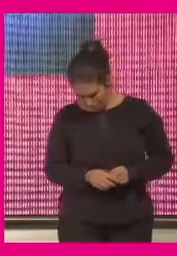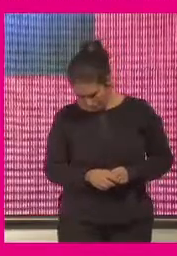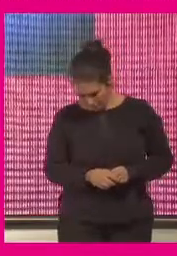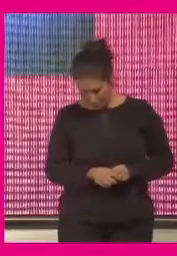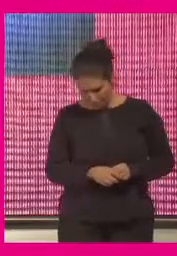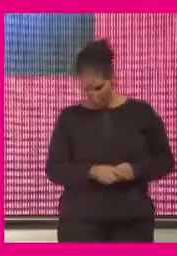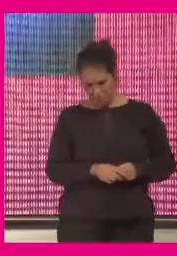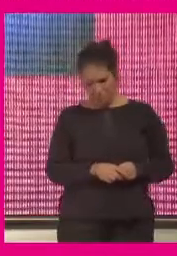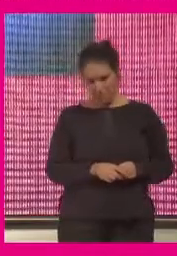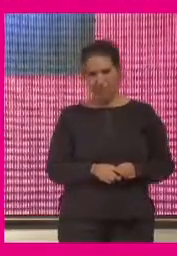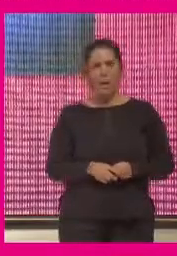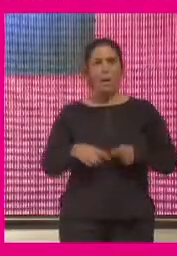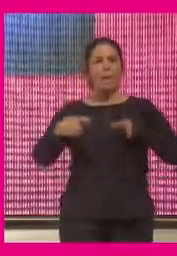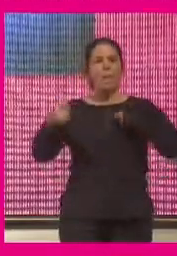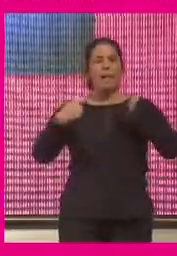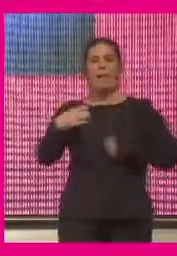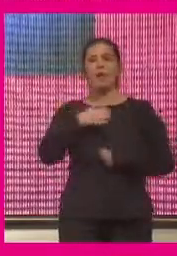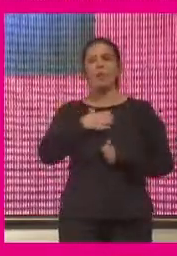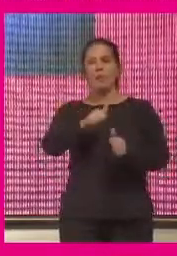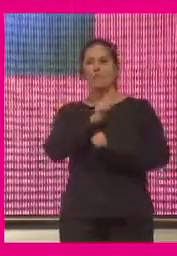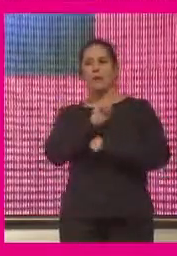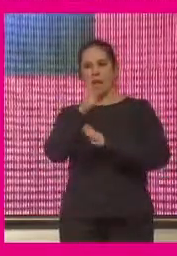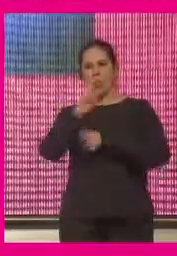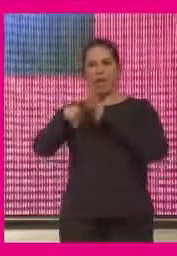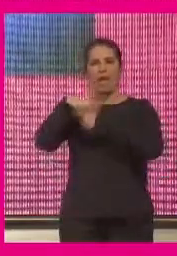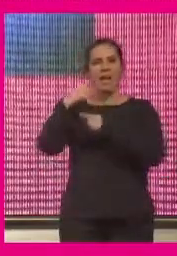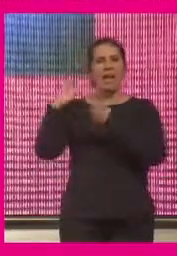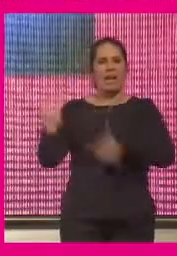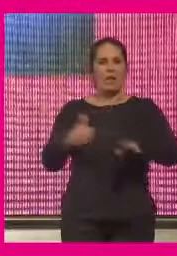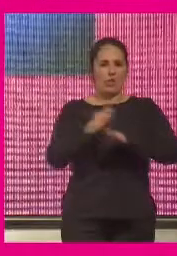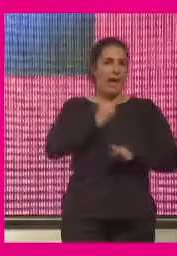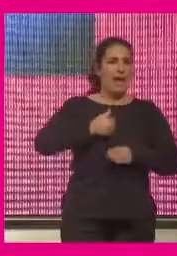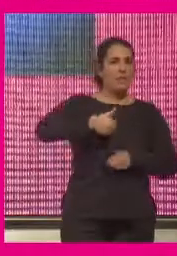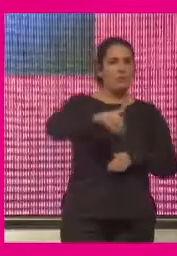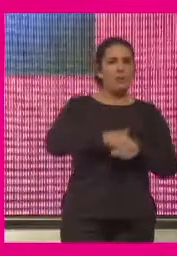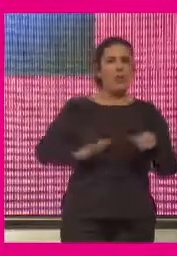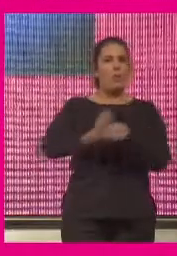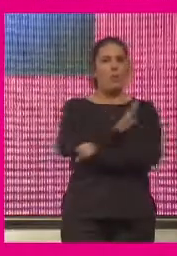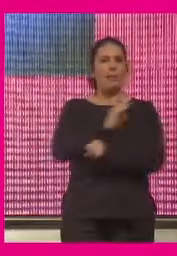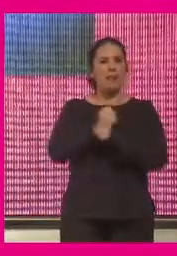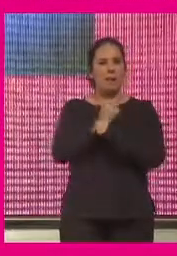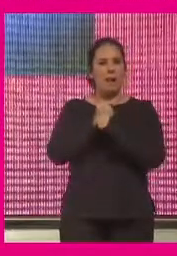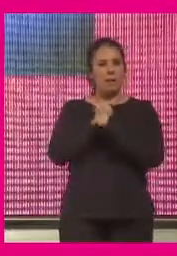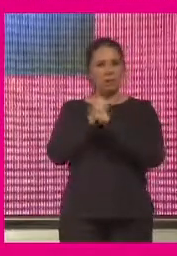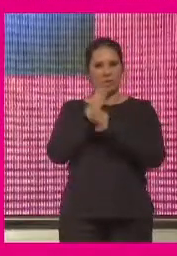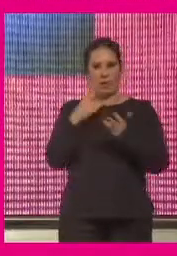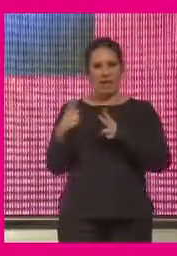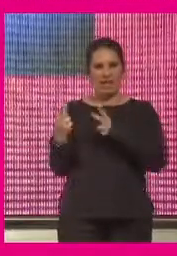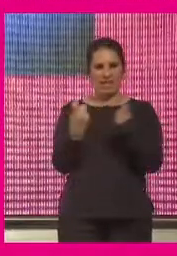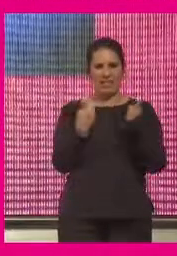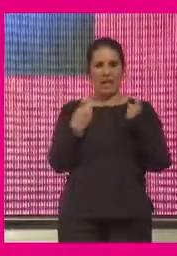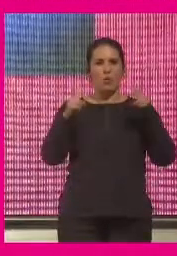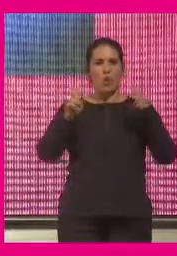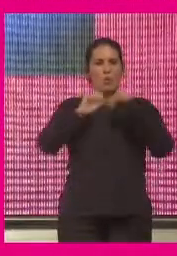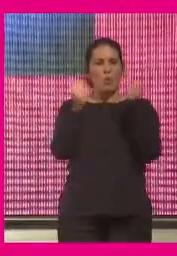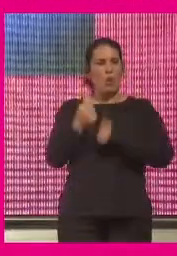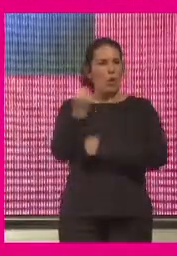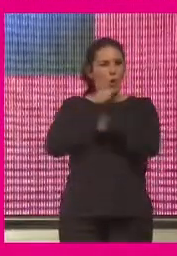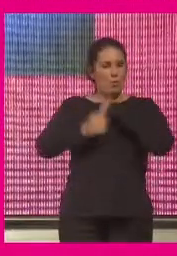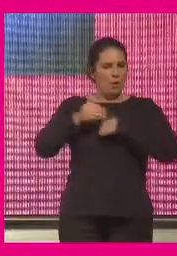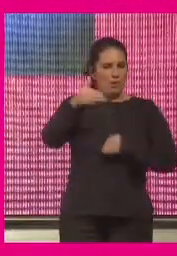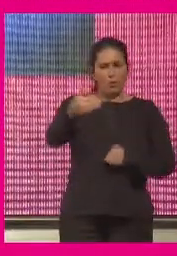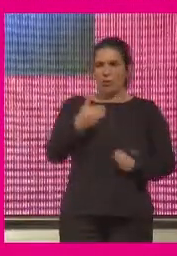el mercado no puede esperar a una generación nueva de universitarios para cubrir los puestos de trabajo que necesita el nuevo modelo económico digital del futuro